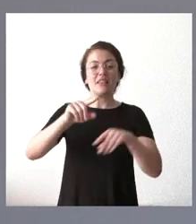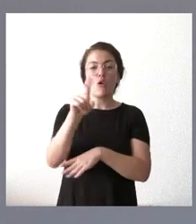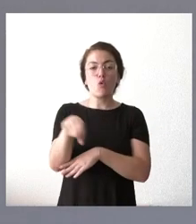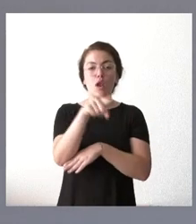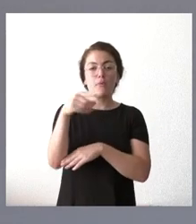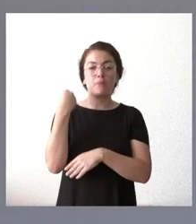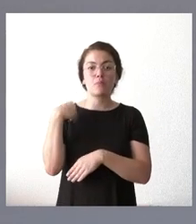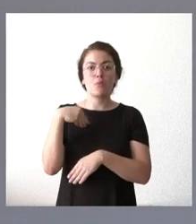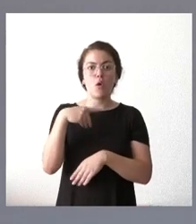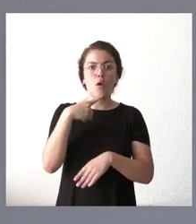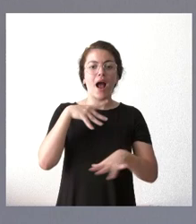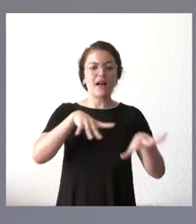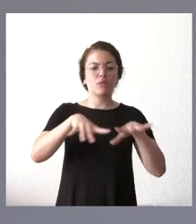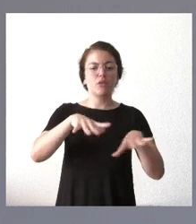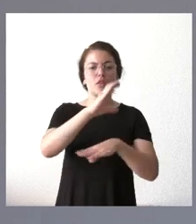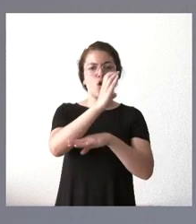de varias consejerías.